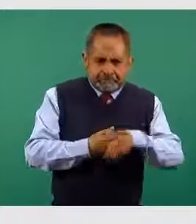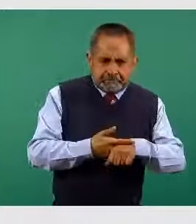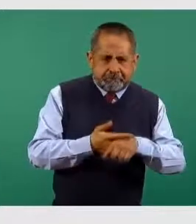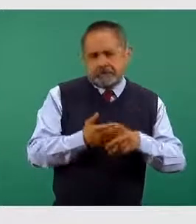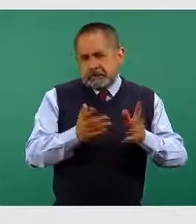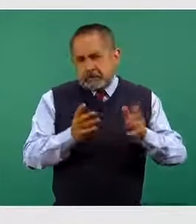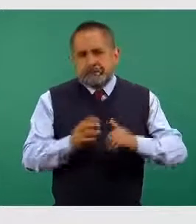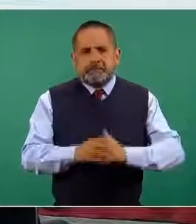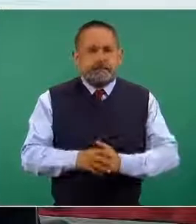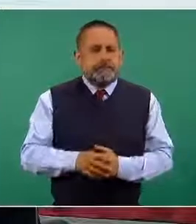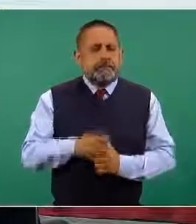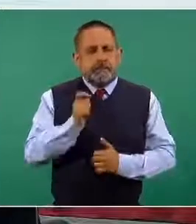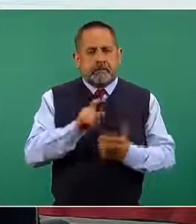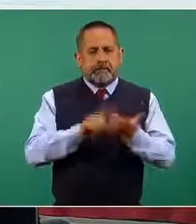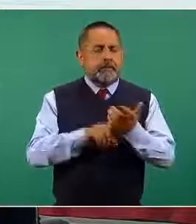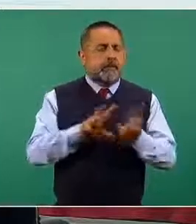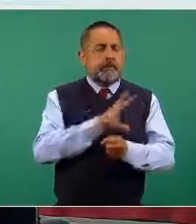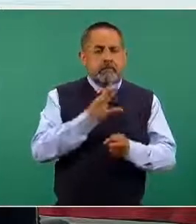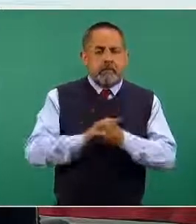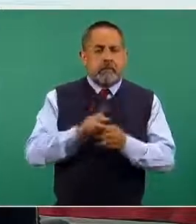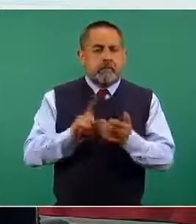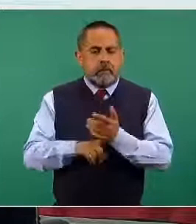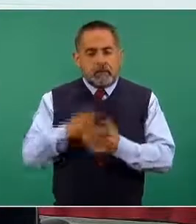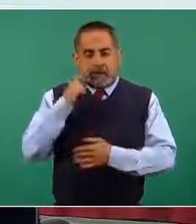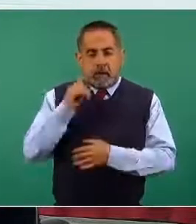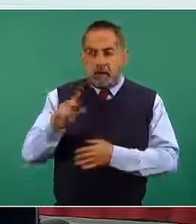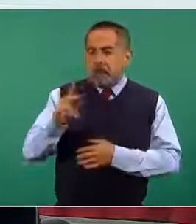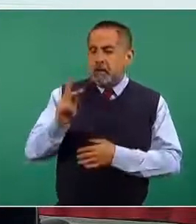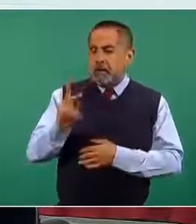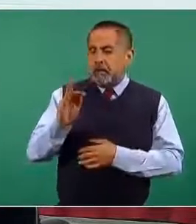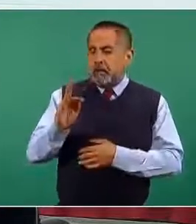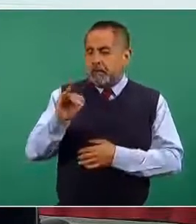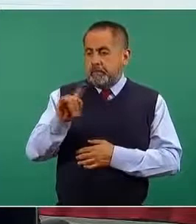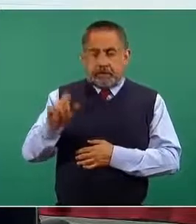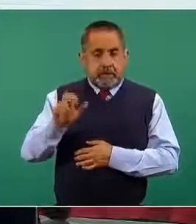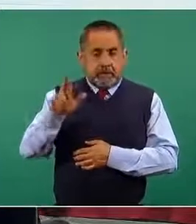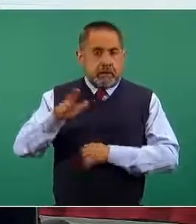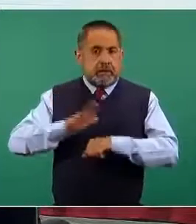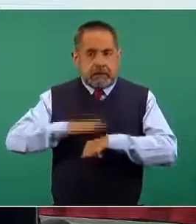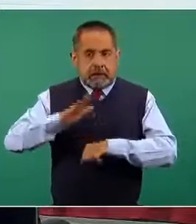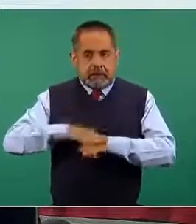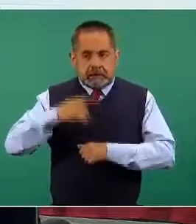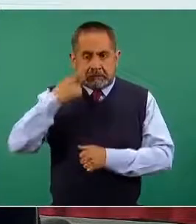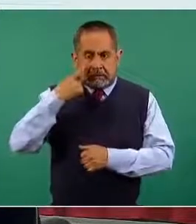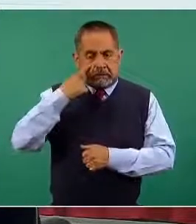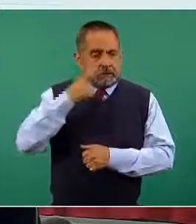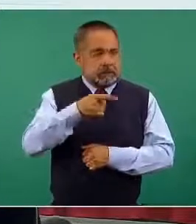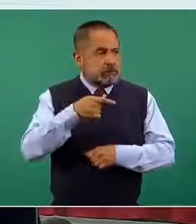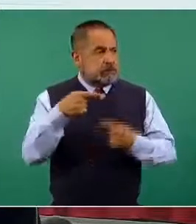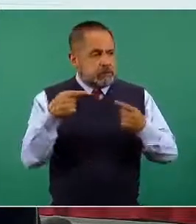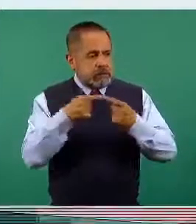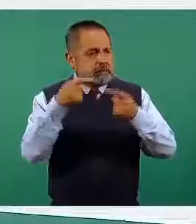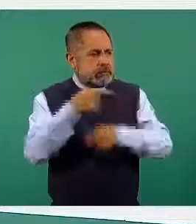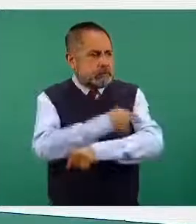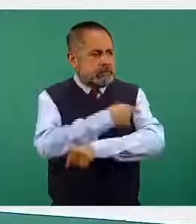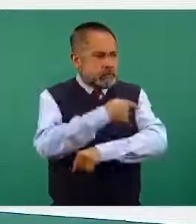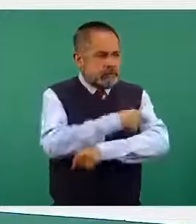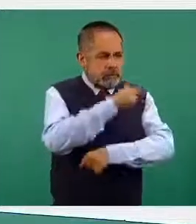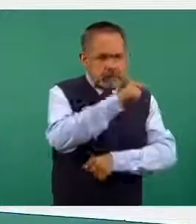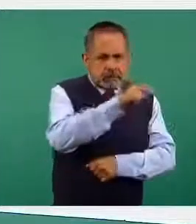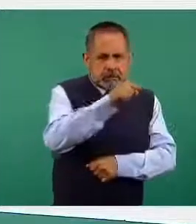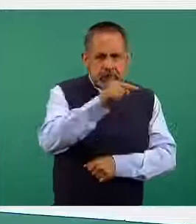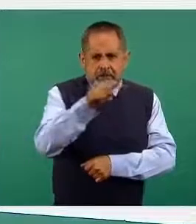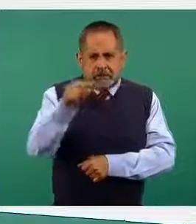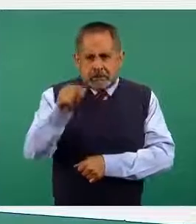aplicadas. En general, la vacuna de Pfizer-BioNTech ha sido la que mayormente ha representado y ha